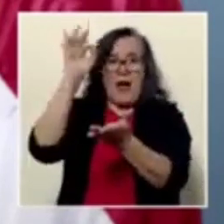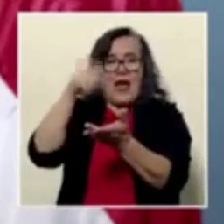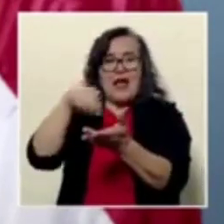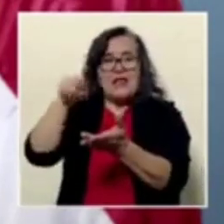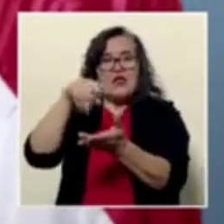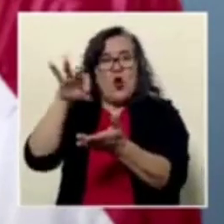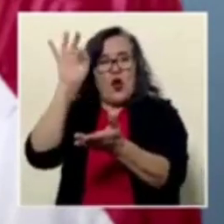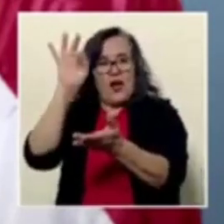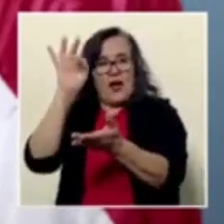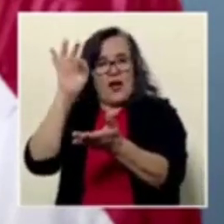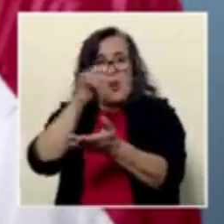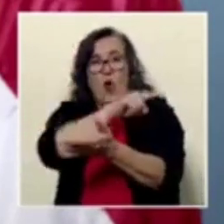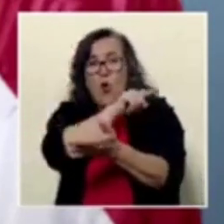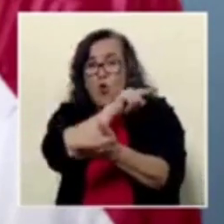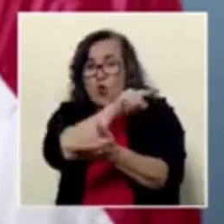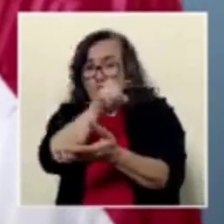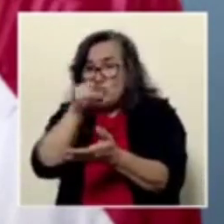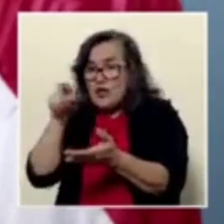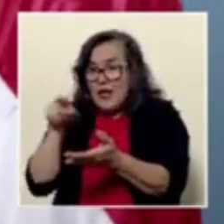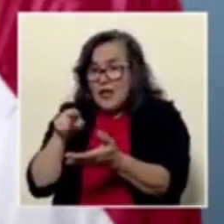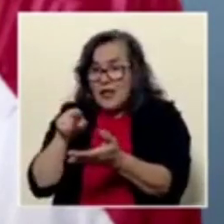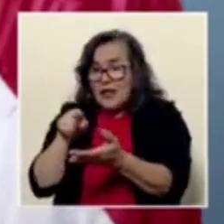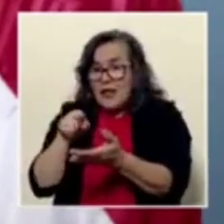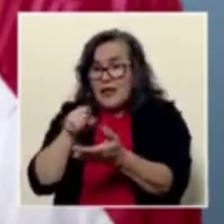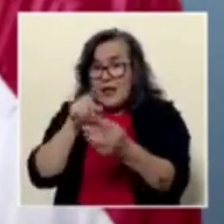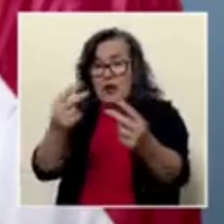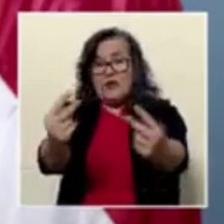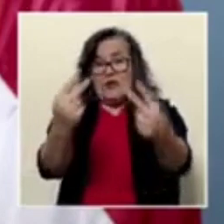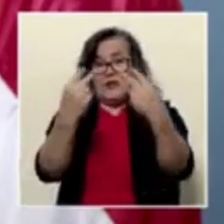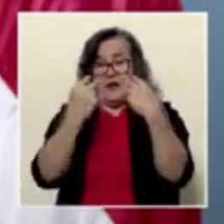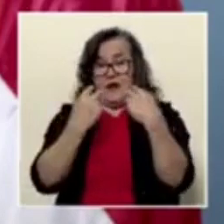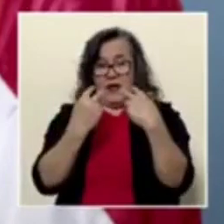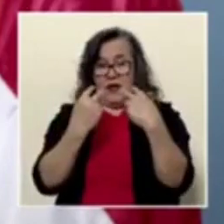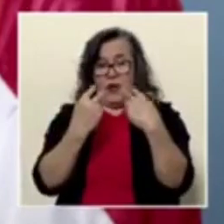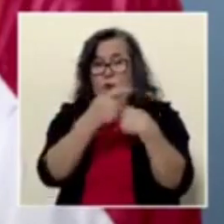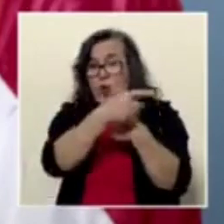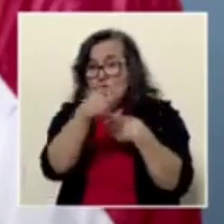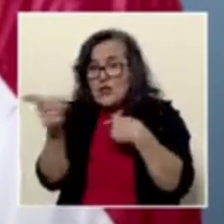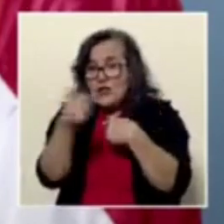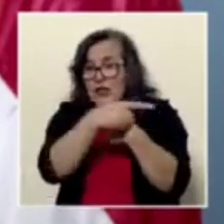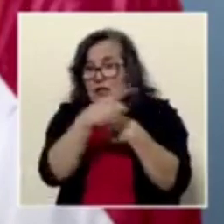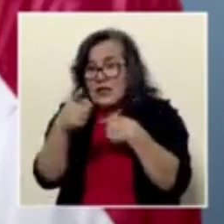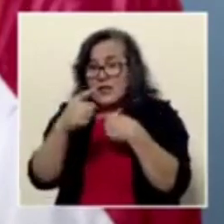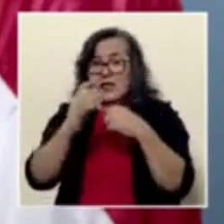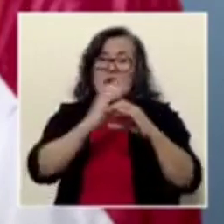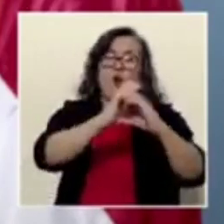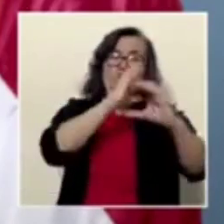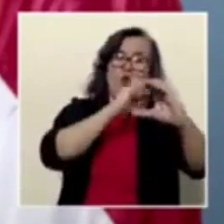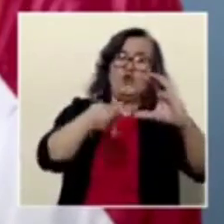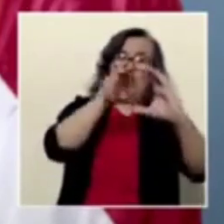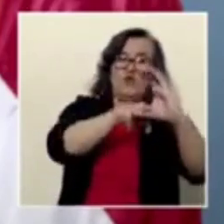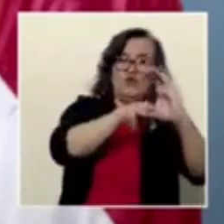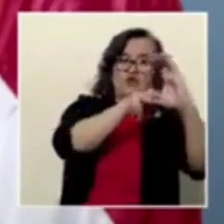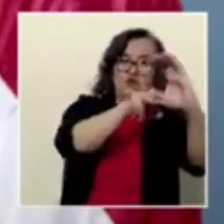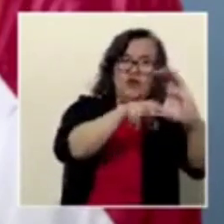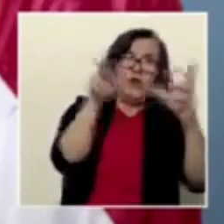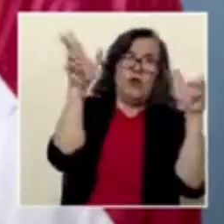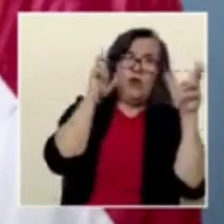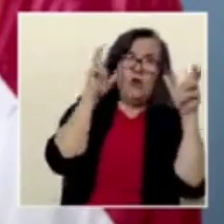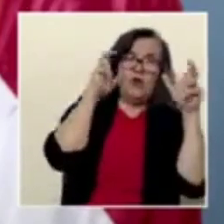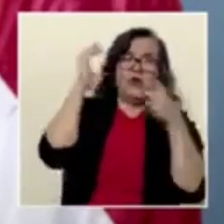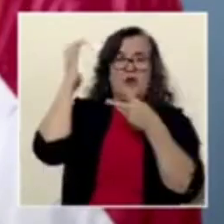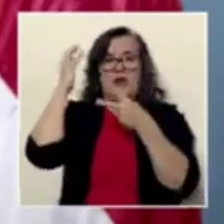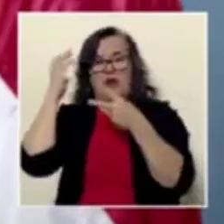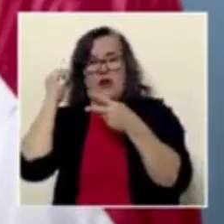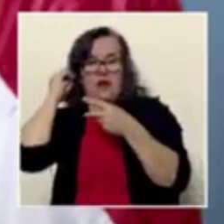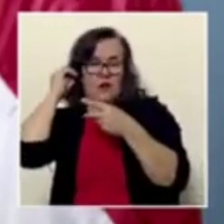para que usted, que nos está viendo, que anda en un bus, que está oyendo el radio,